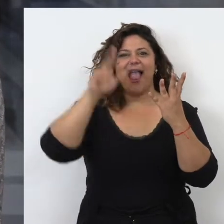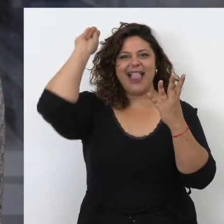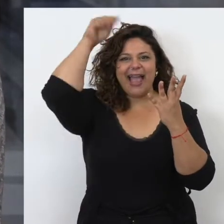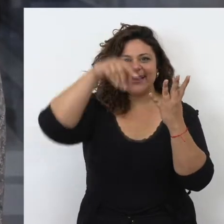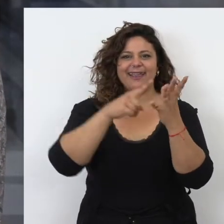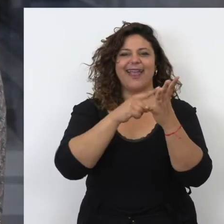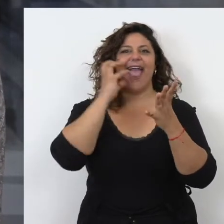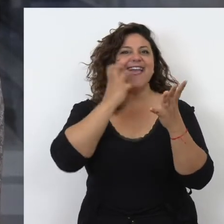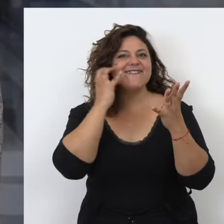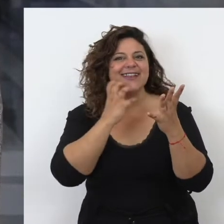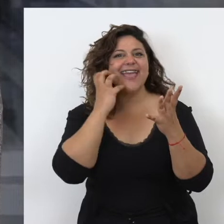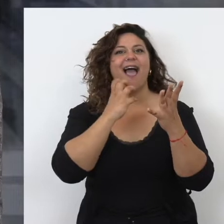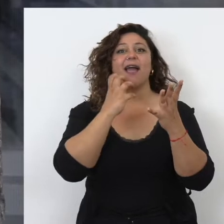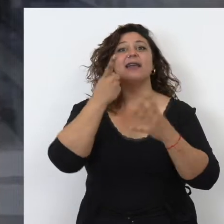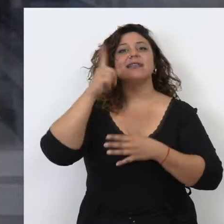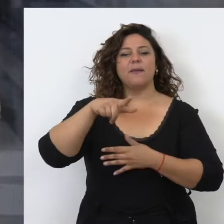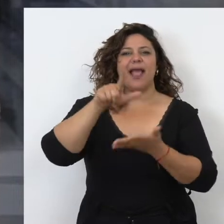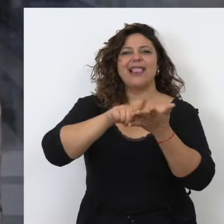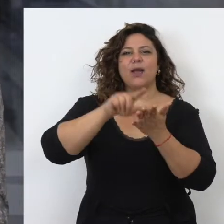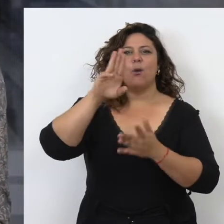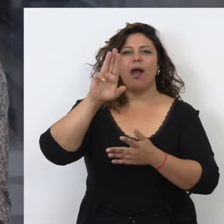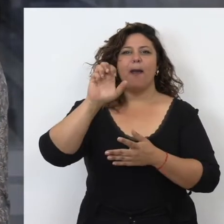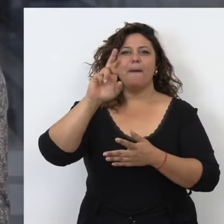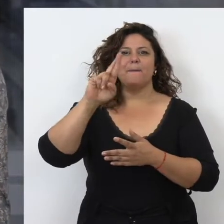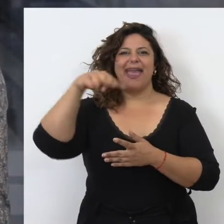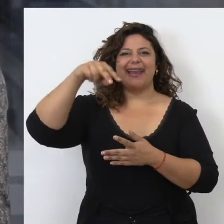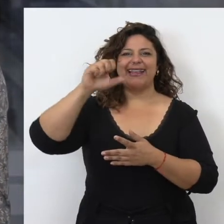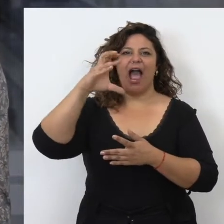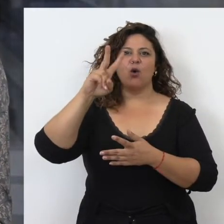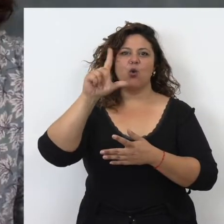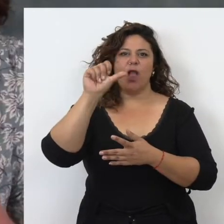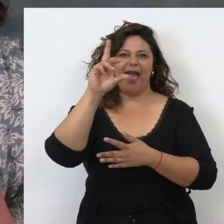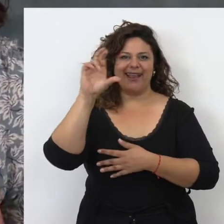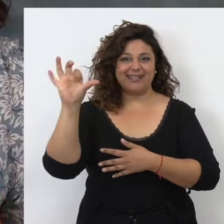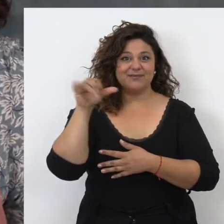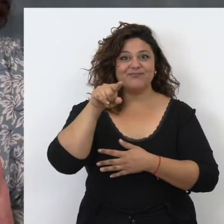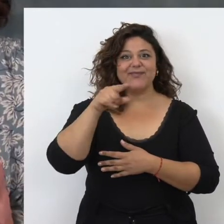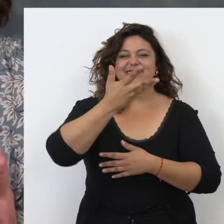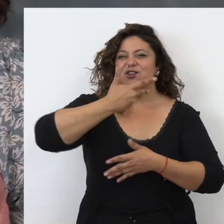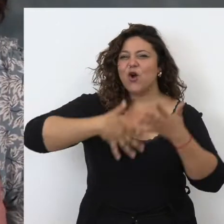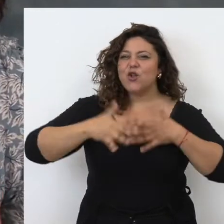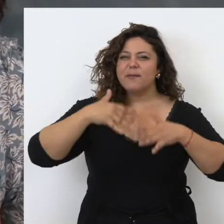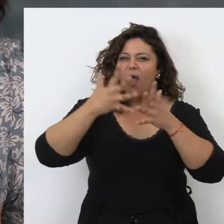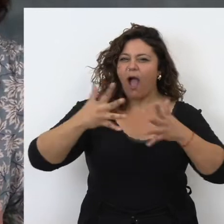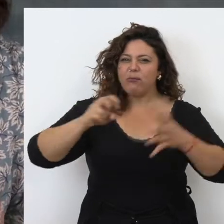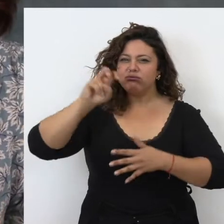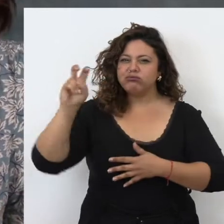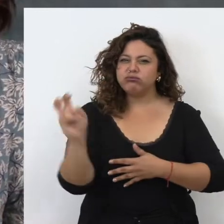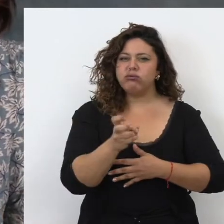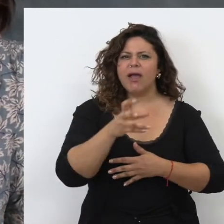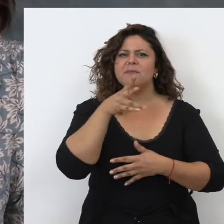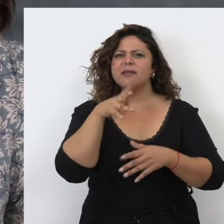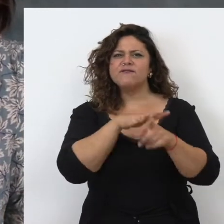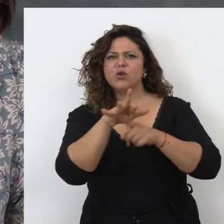griega, latina, hebrea y las lenguas pernaculares. Este conocimiento secular y amplio no